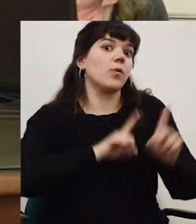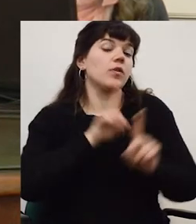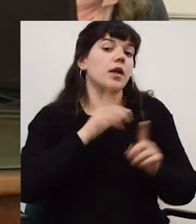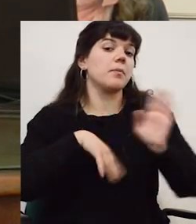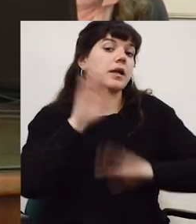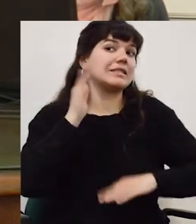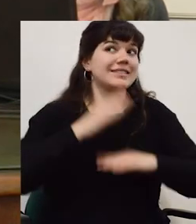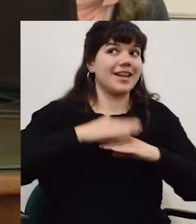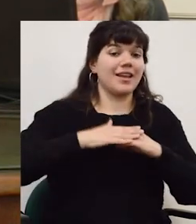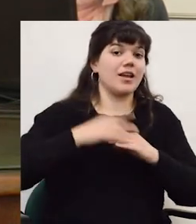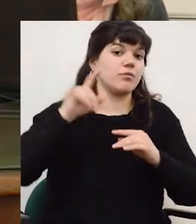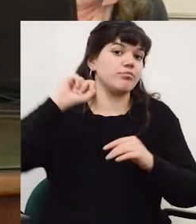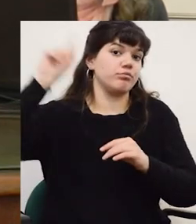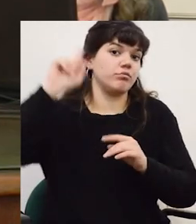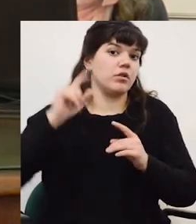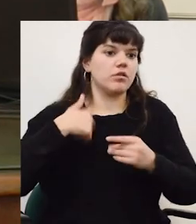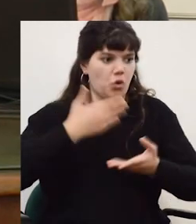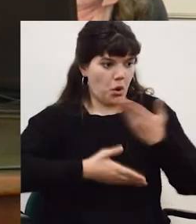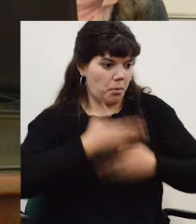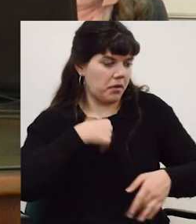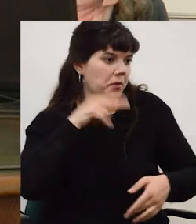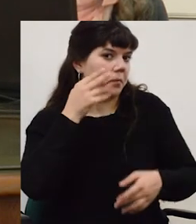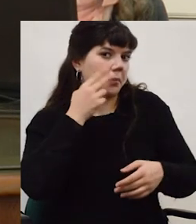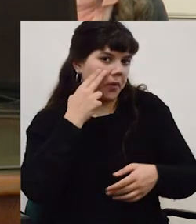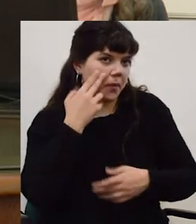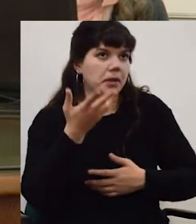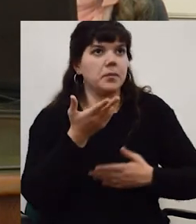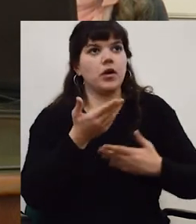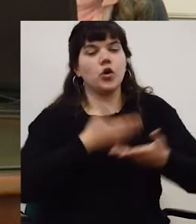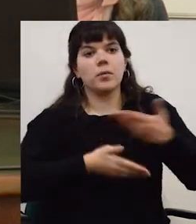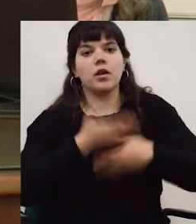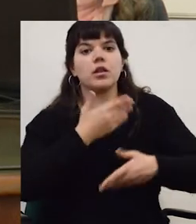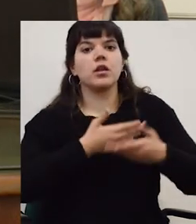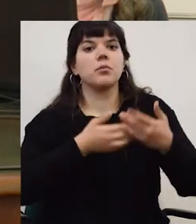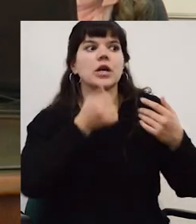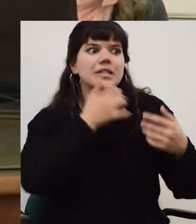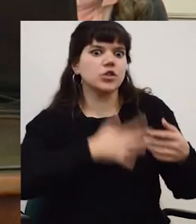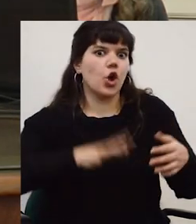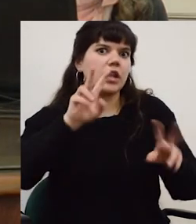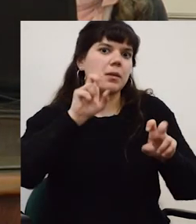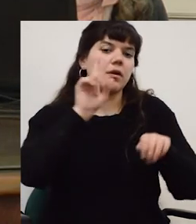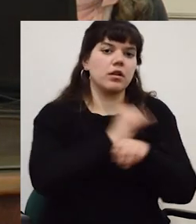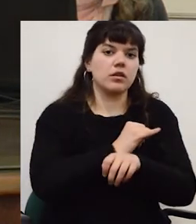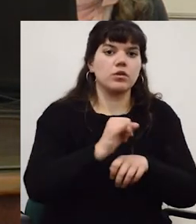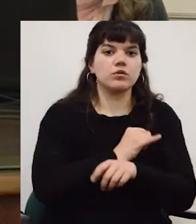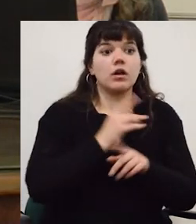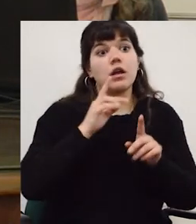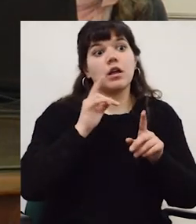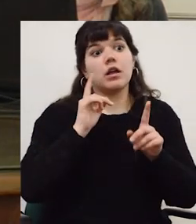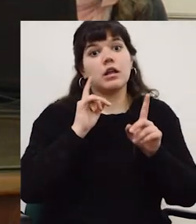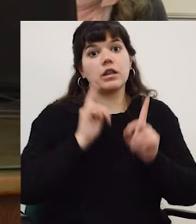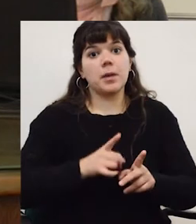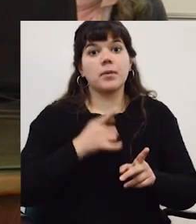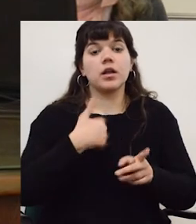mirar hacia las universidades que están más cercanas que compartimos problemas que compartimos muchas